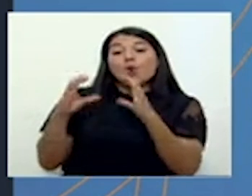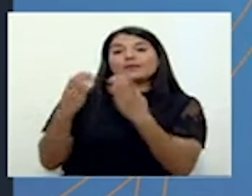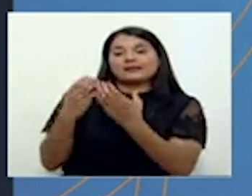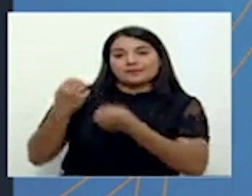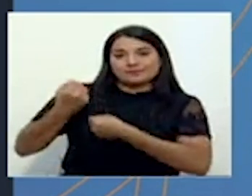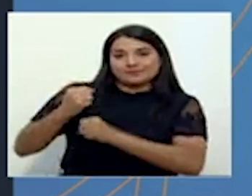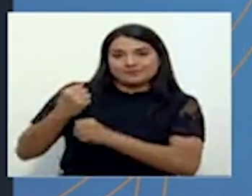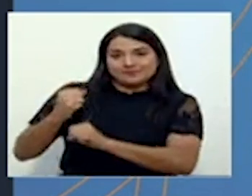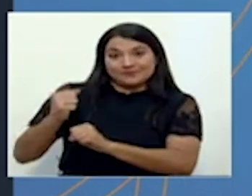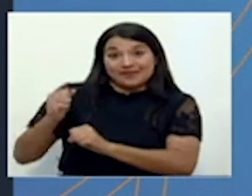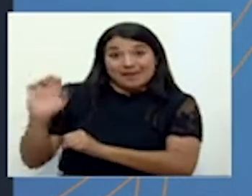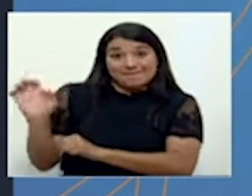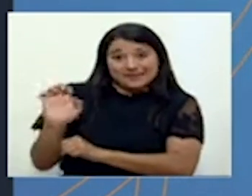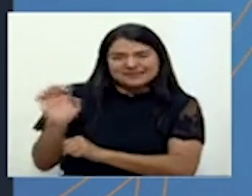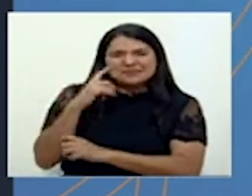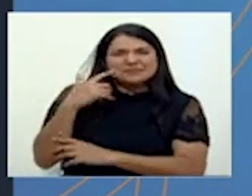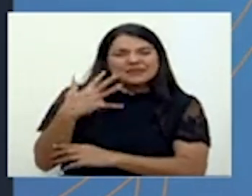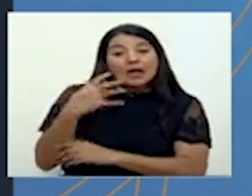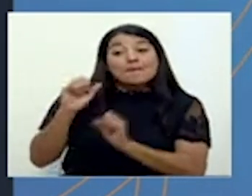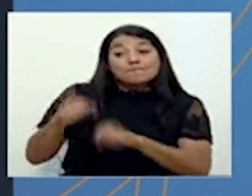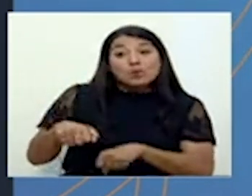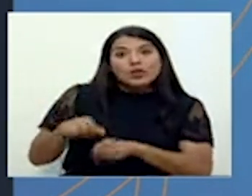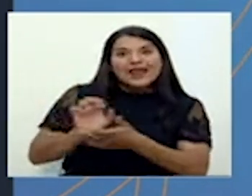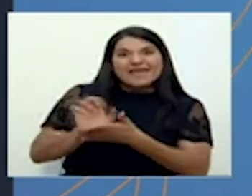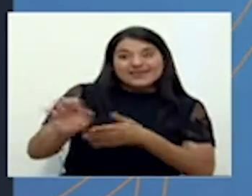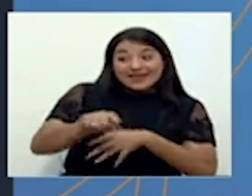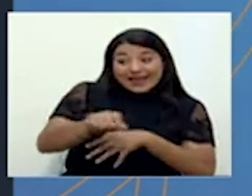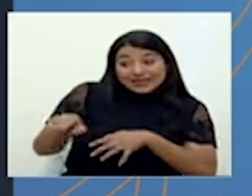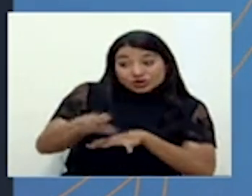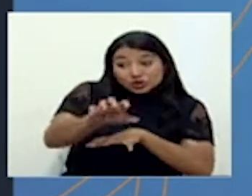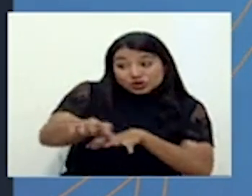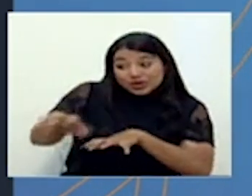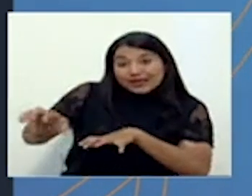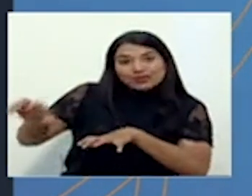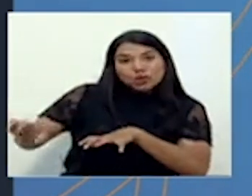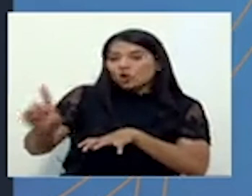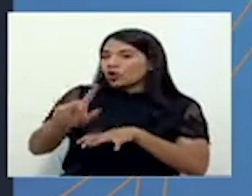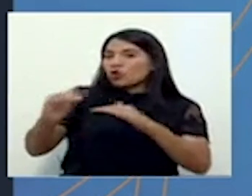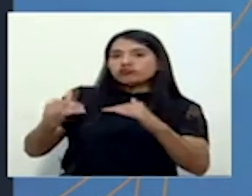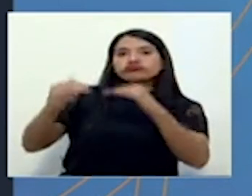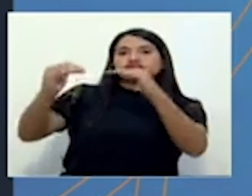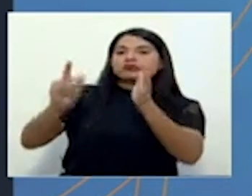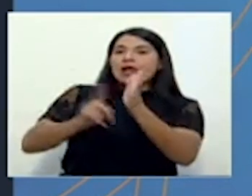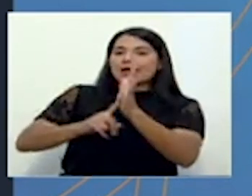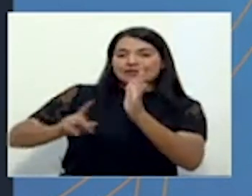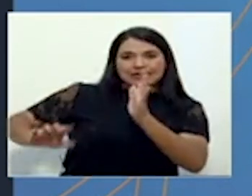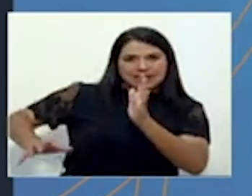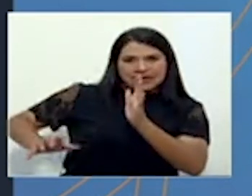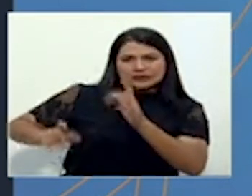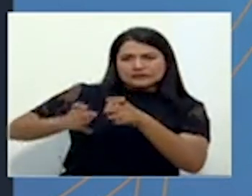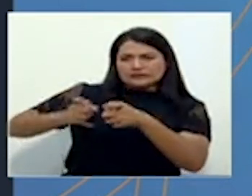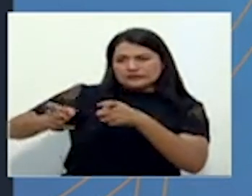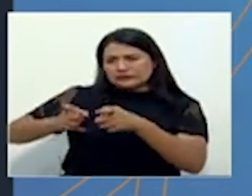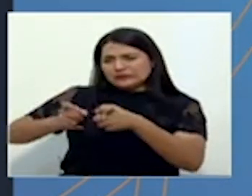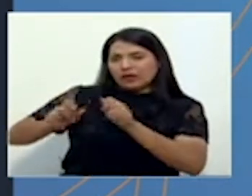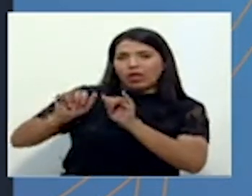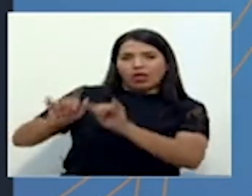que estos cantones pasen a la alerta naranja. Finalmente, yo quiero